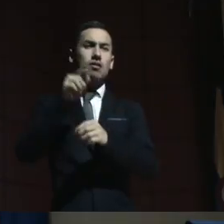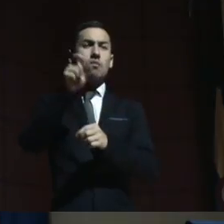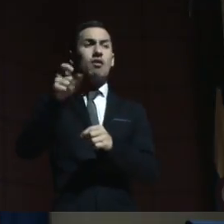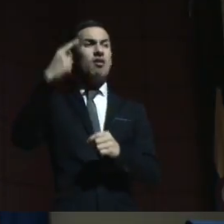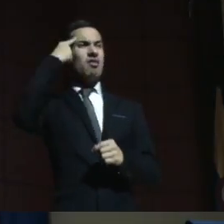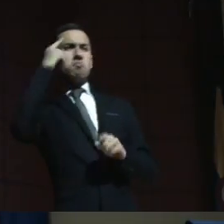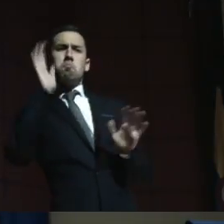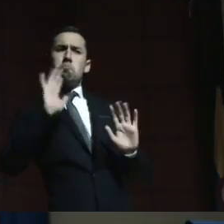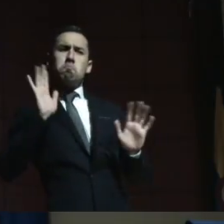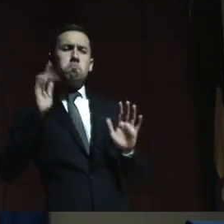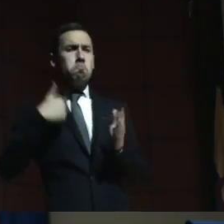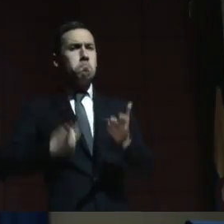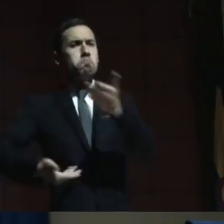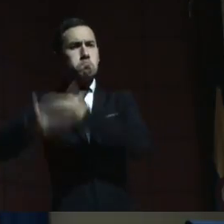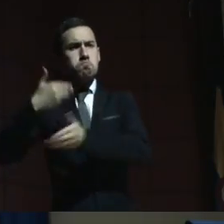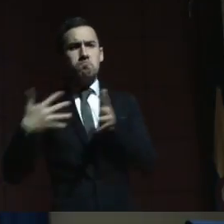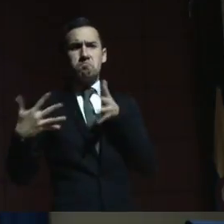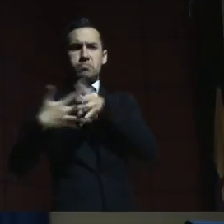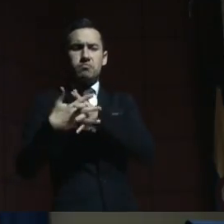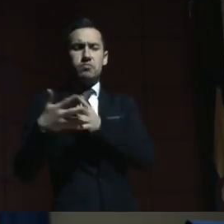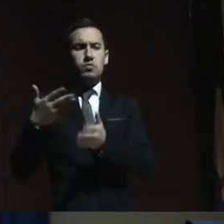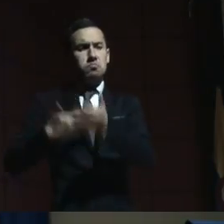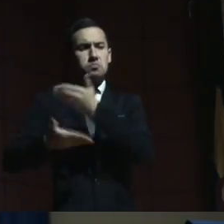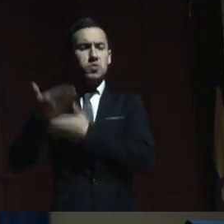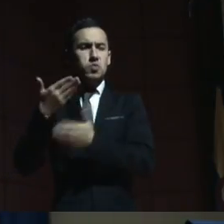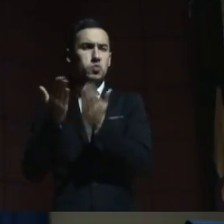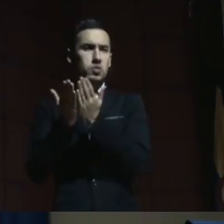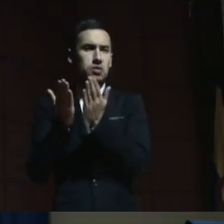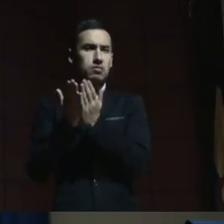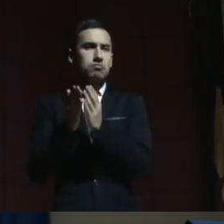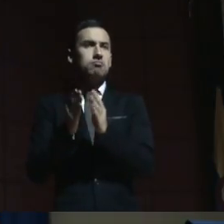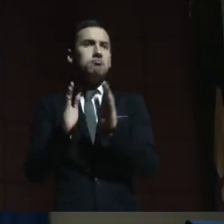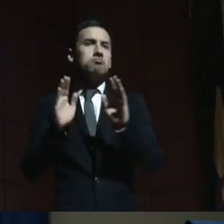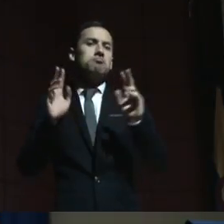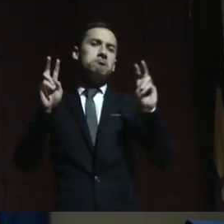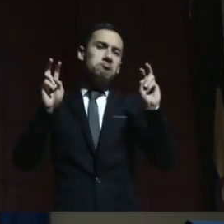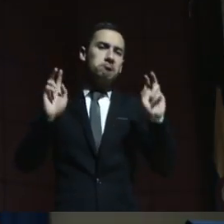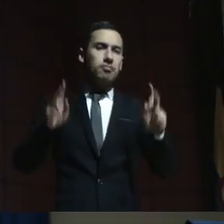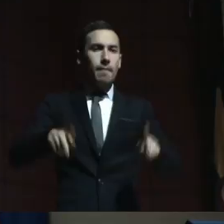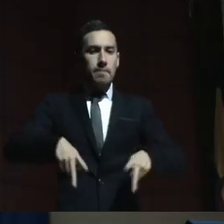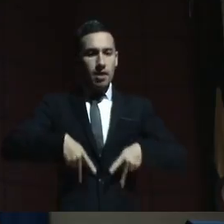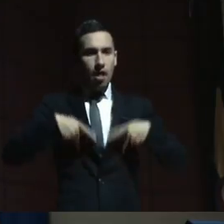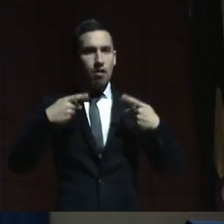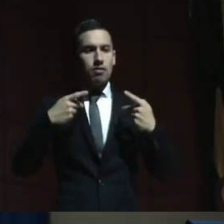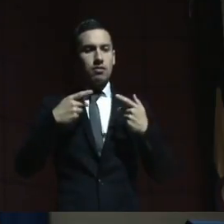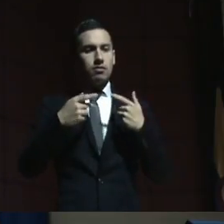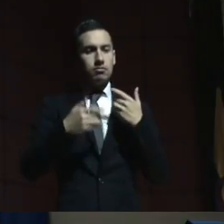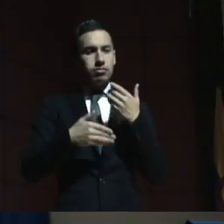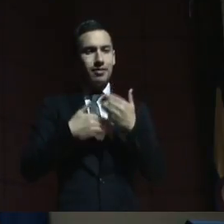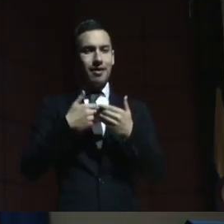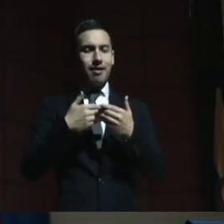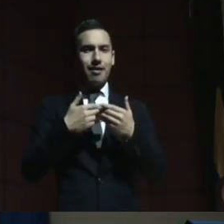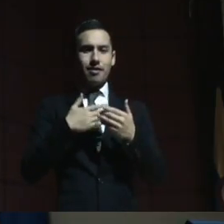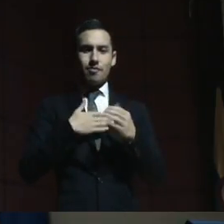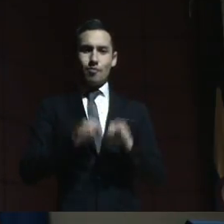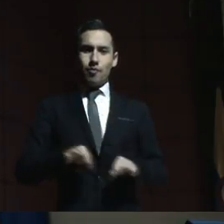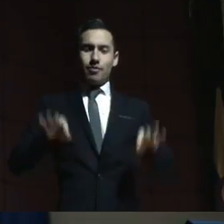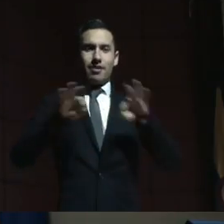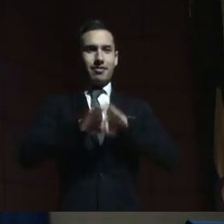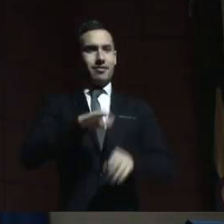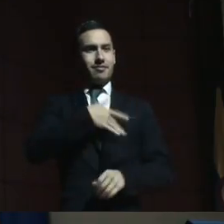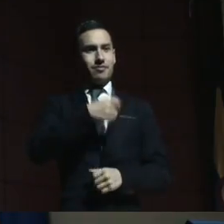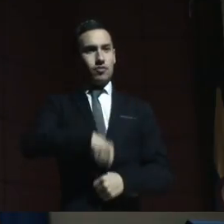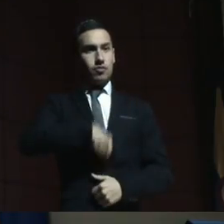¿cierto? Pudo hacer, digamos, de su vida algo muy importante. Hoy él,